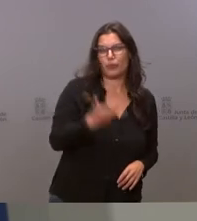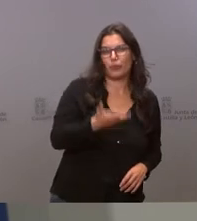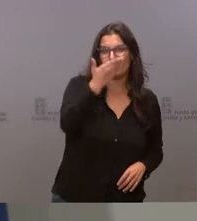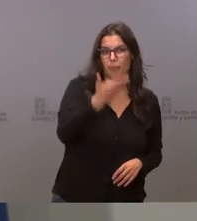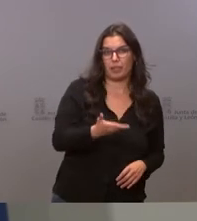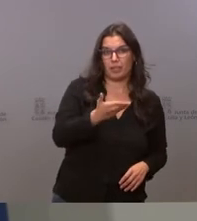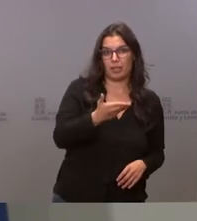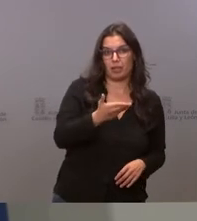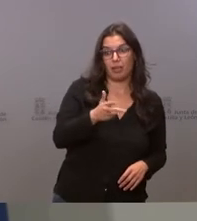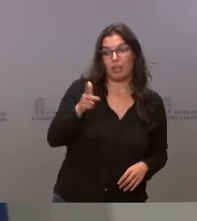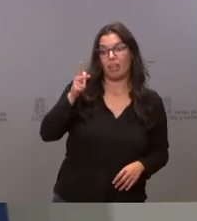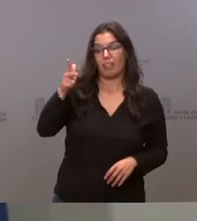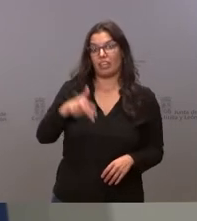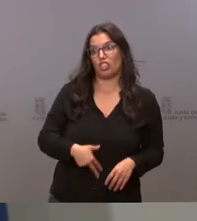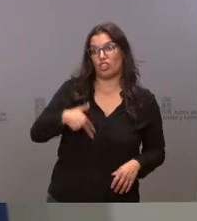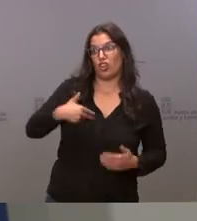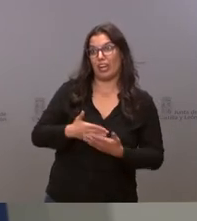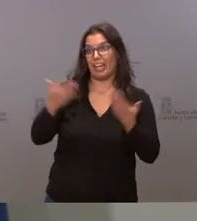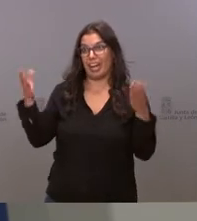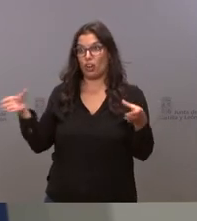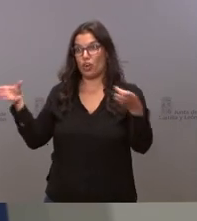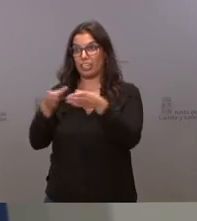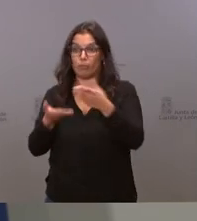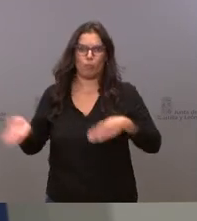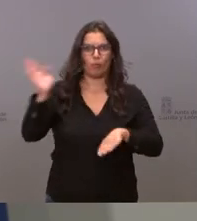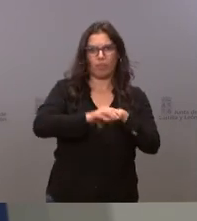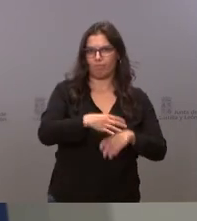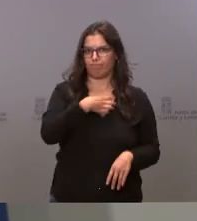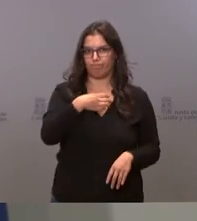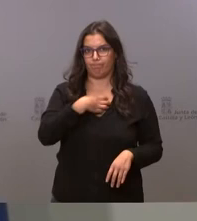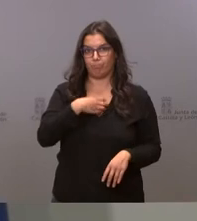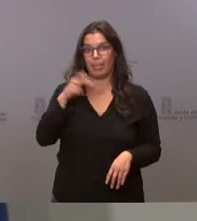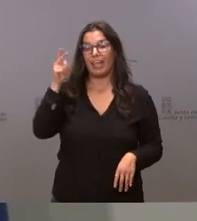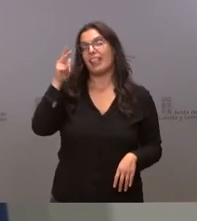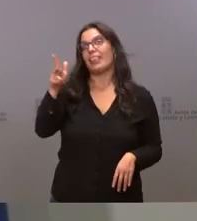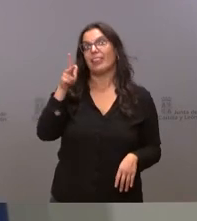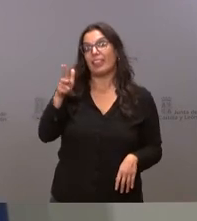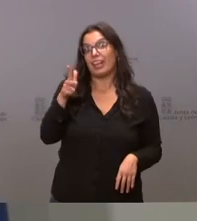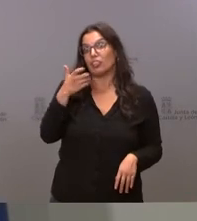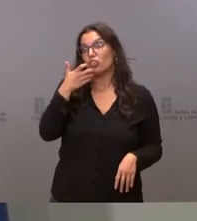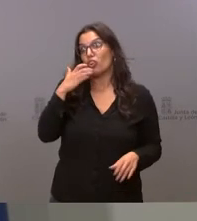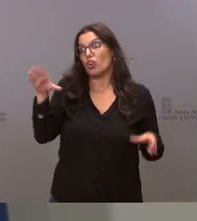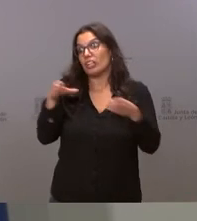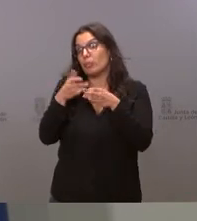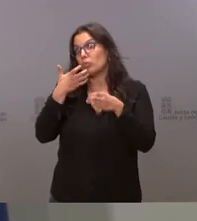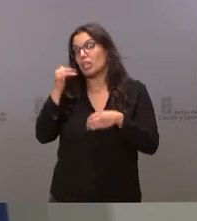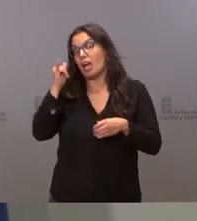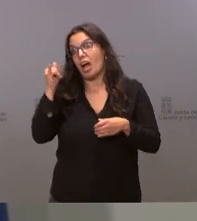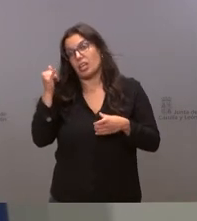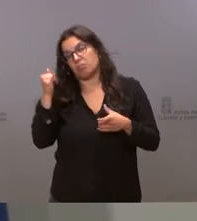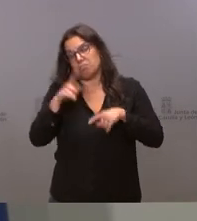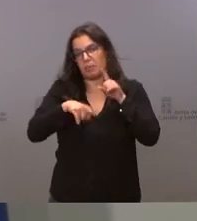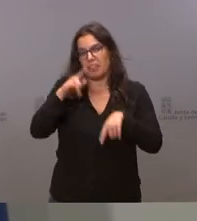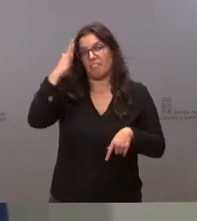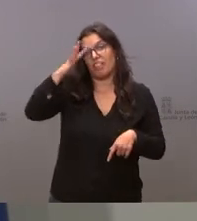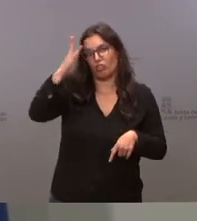debajo de un derecho colectivo los derechos colectivos tienen como finalidad si existen tales derechos colectivos que eso es un debate filosófico